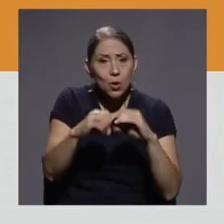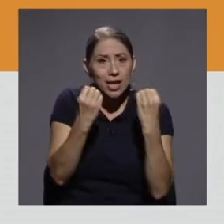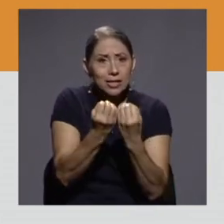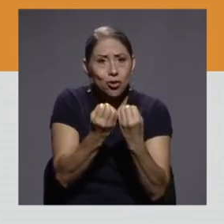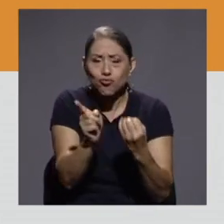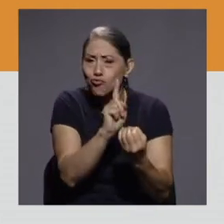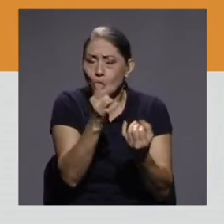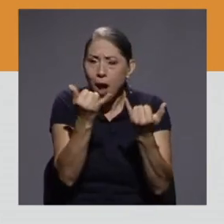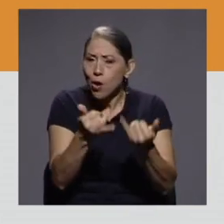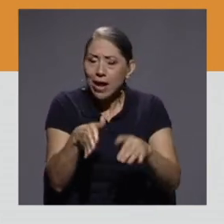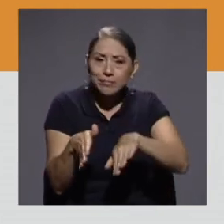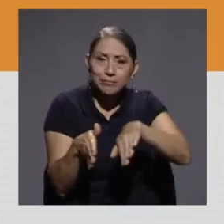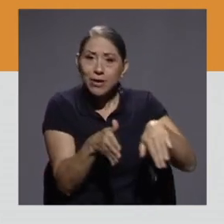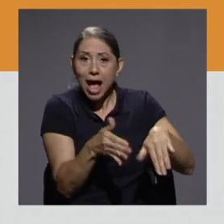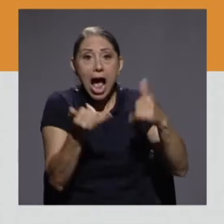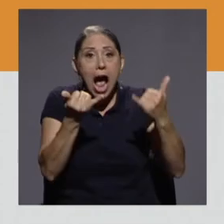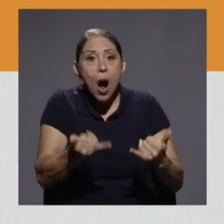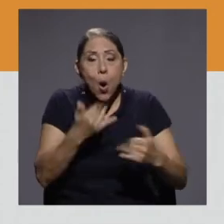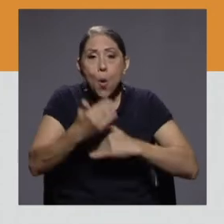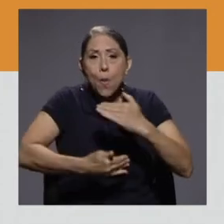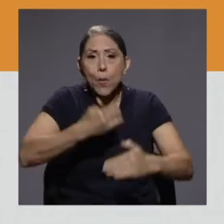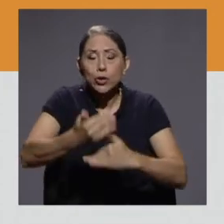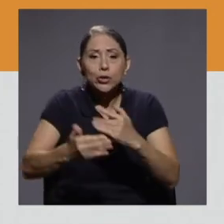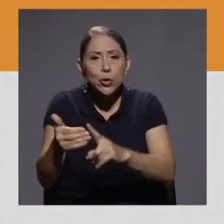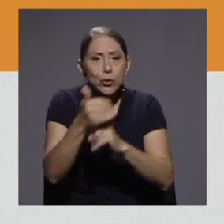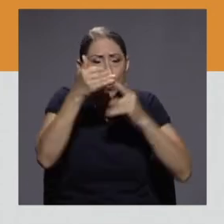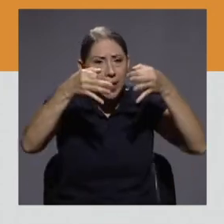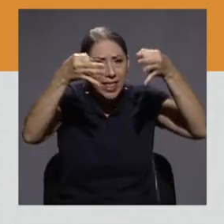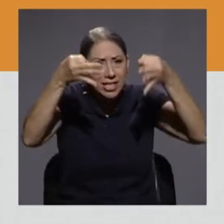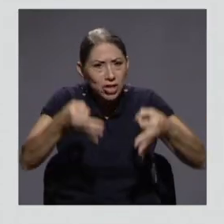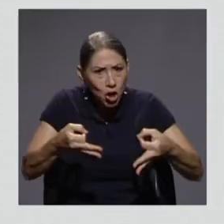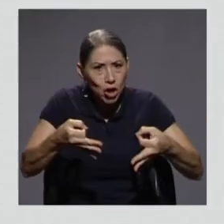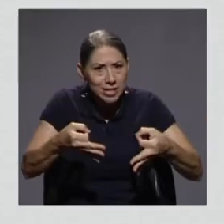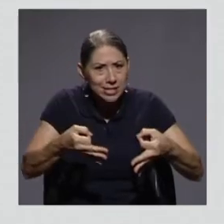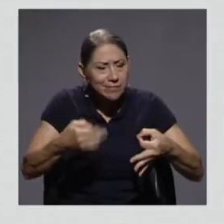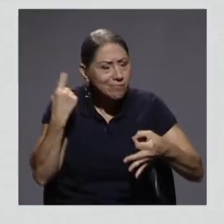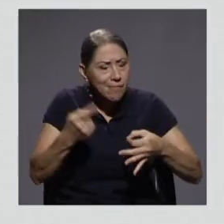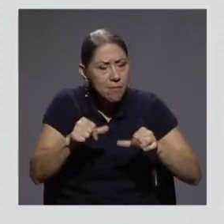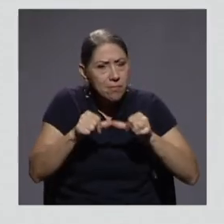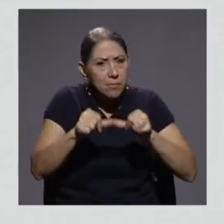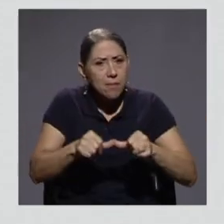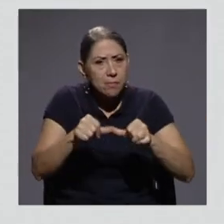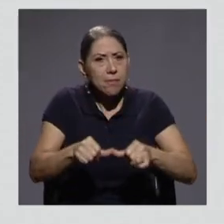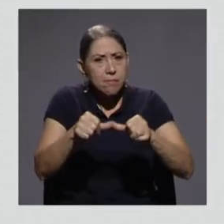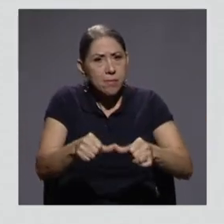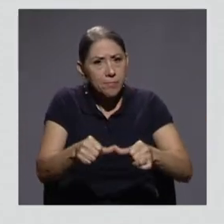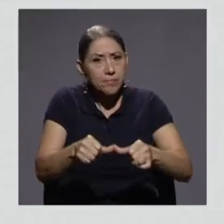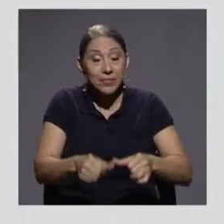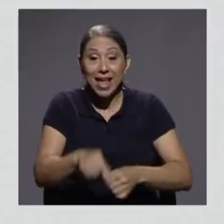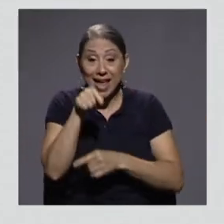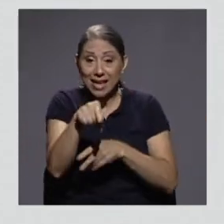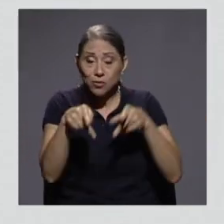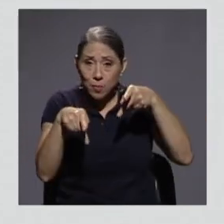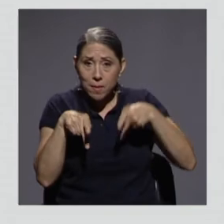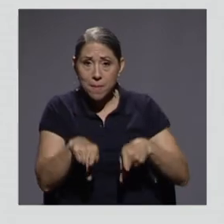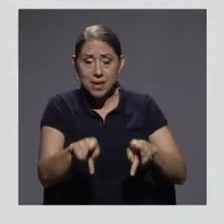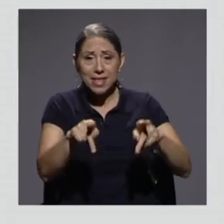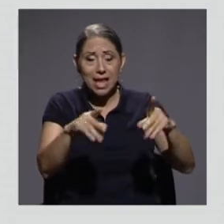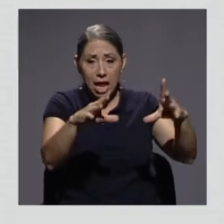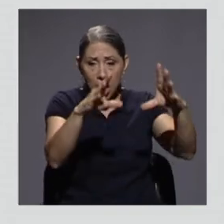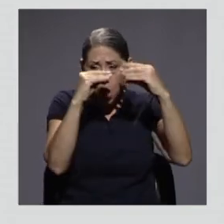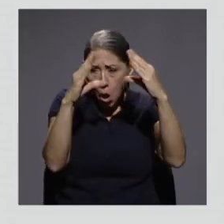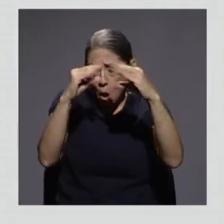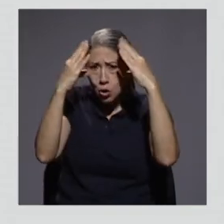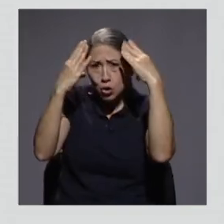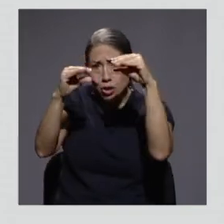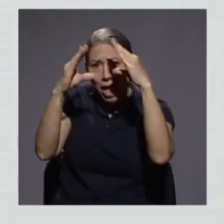bien vamos a pasar por un proceso de toma de decisiones de manera consistente. Esto permite entonces que los datos puedan